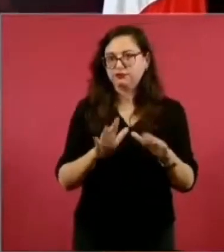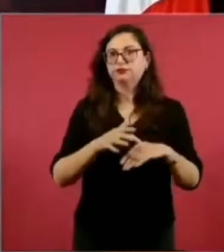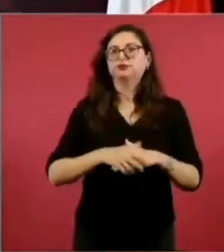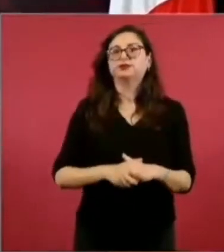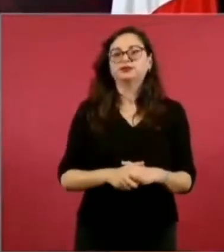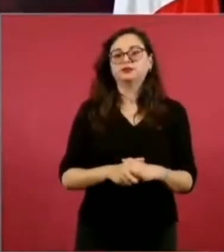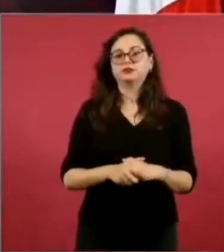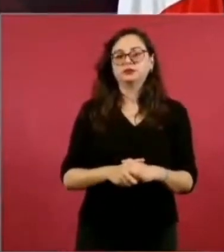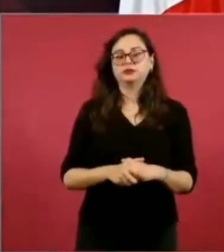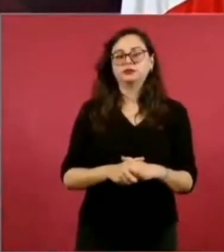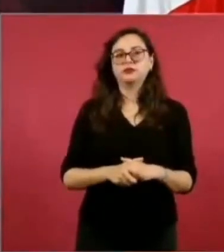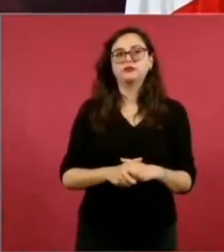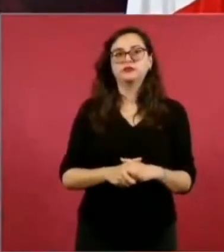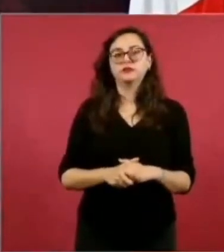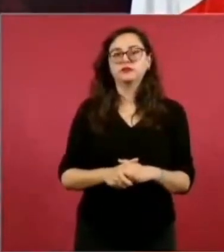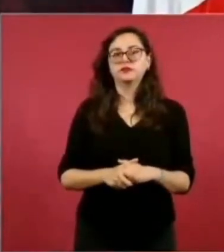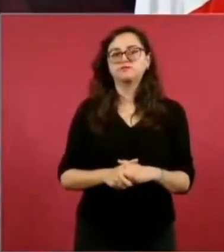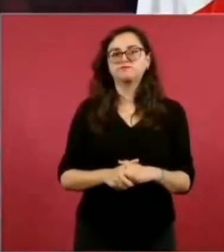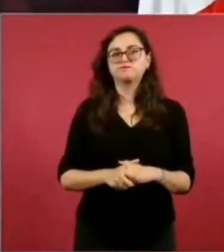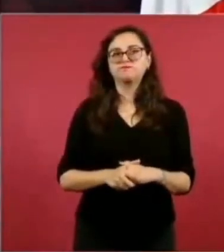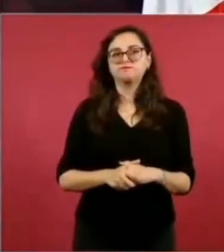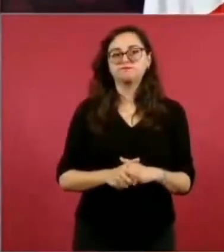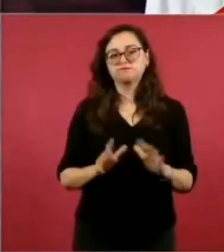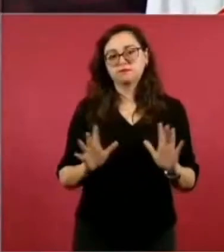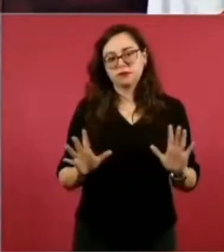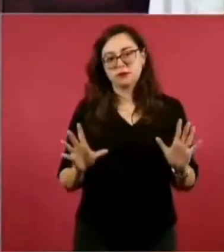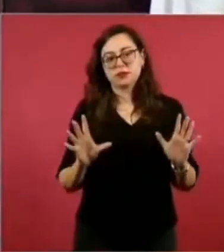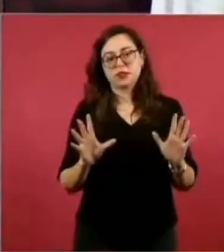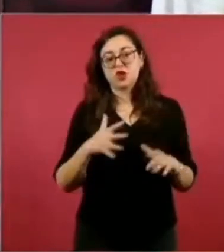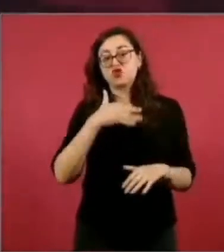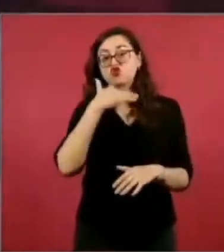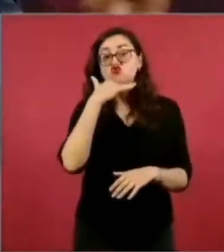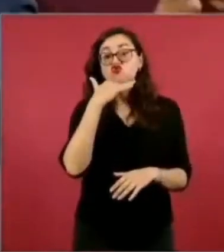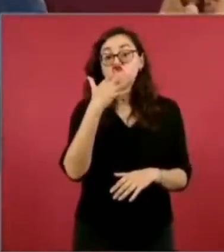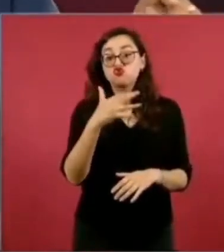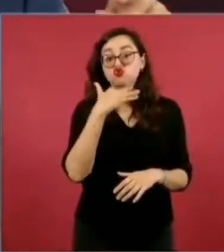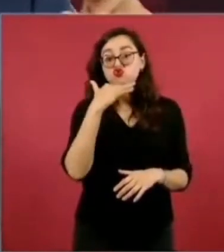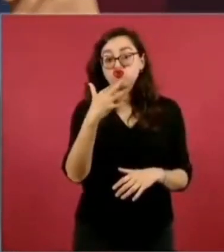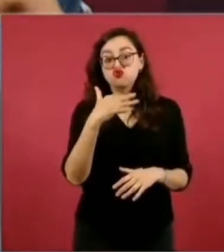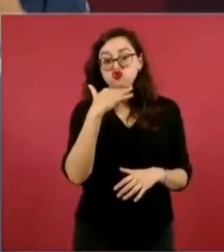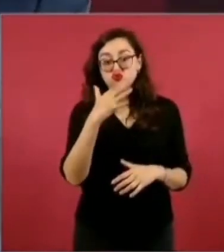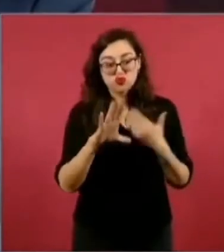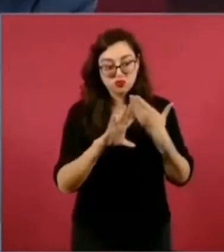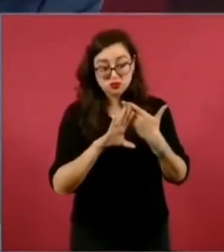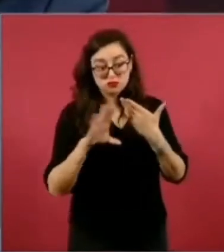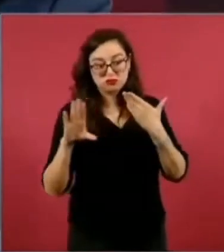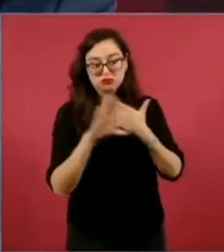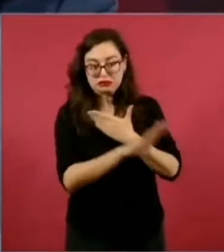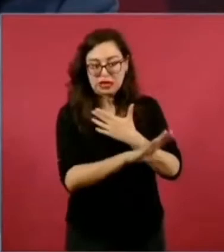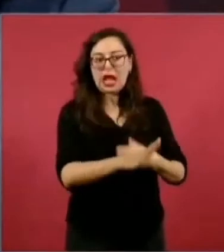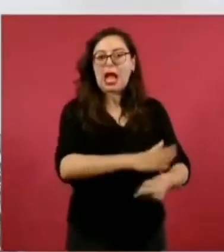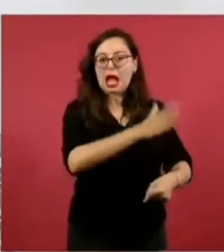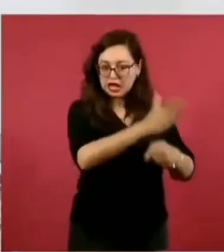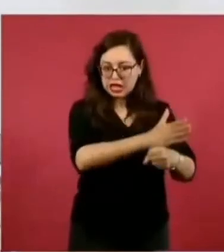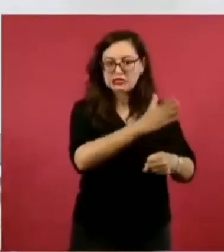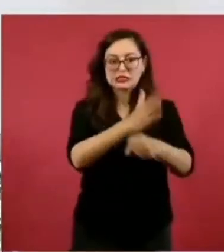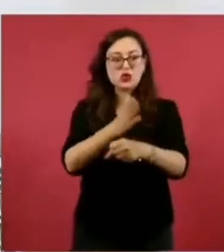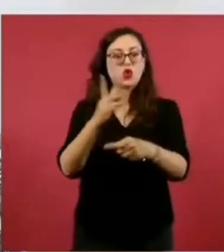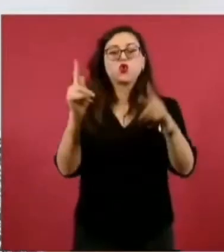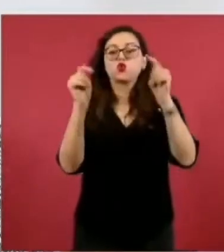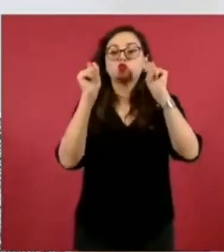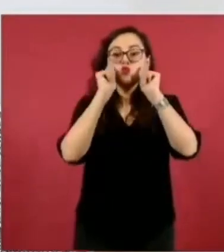matizar, claro, en el combate a la corrupción no debe de haber impunidad para nadie, nada más